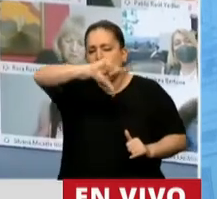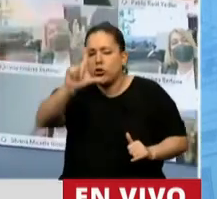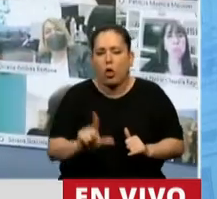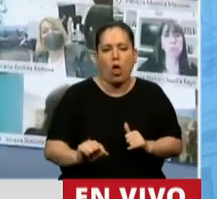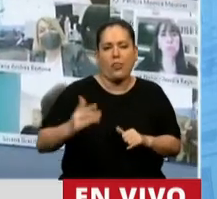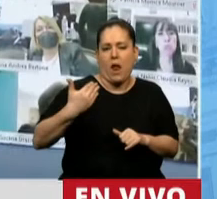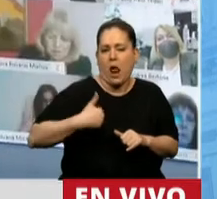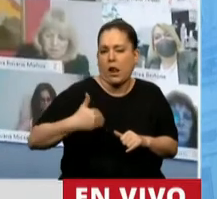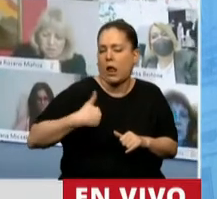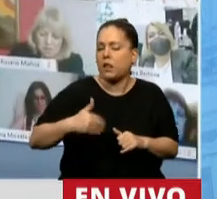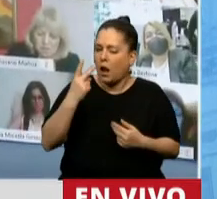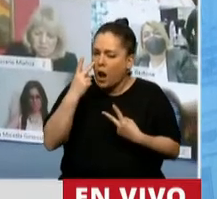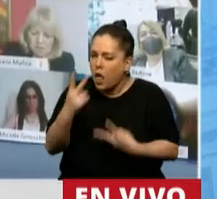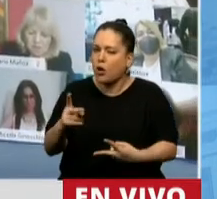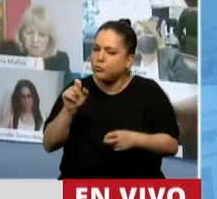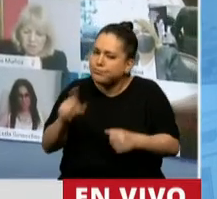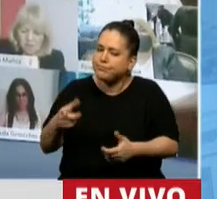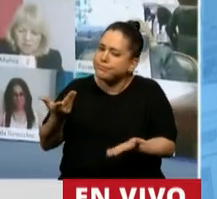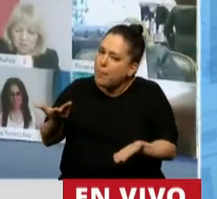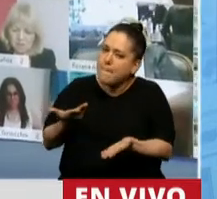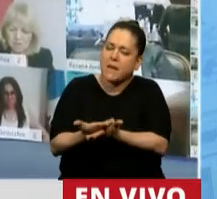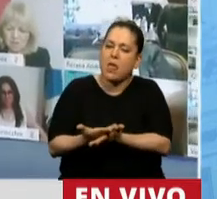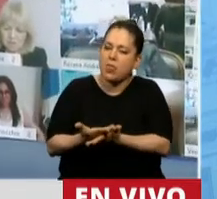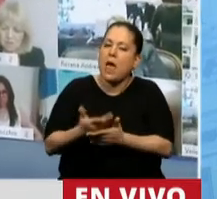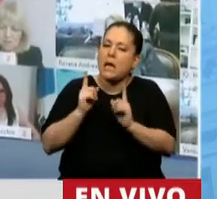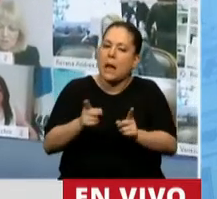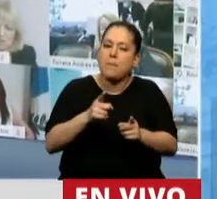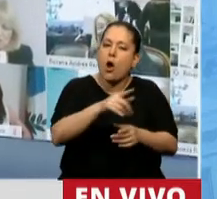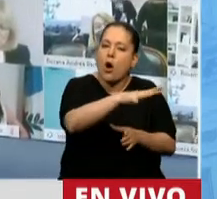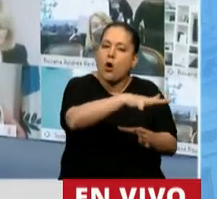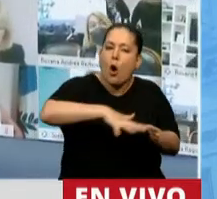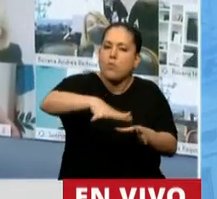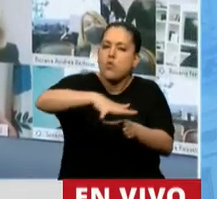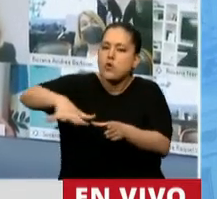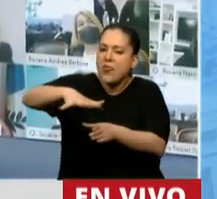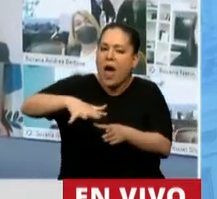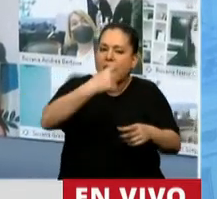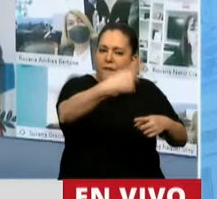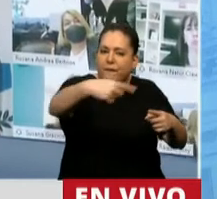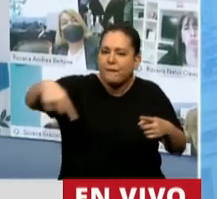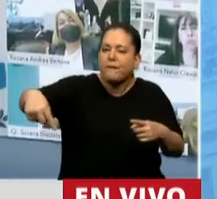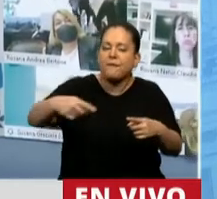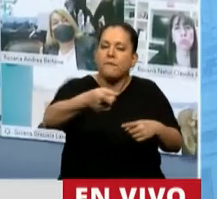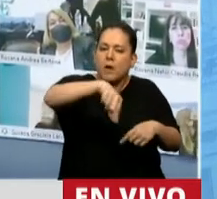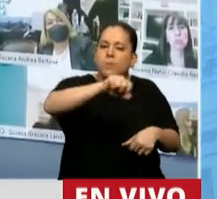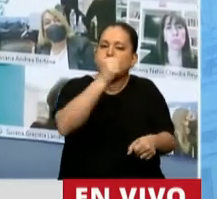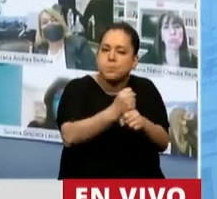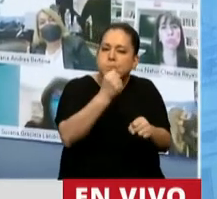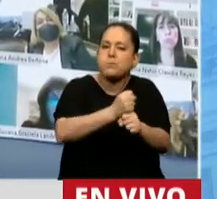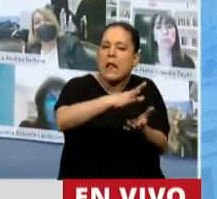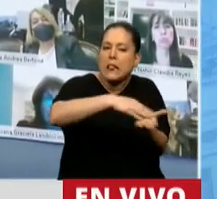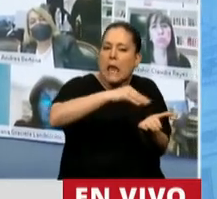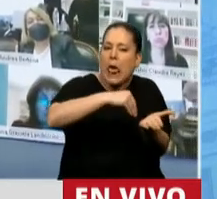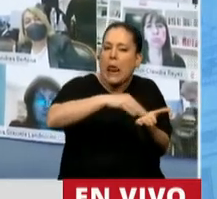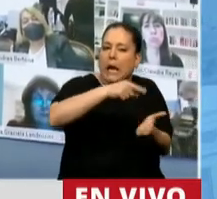y reconociendo una demanda histórica de nuestras comunidades y grupos sociales vinculados al trabajo del suelo,